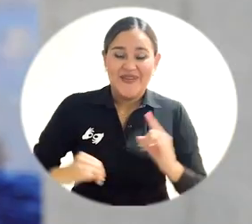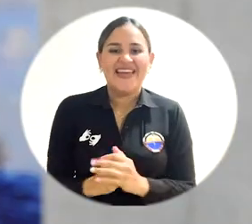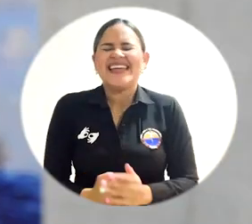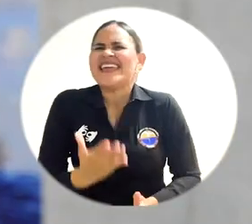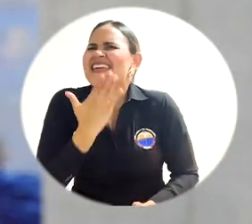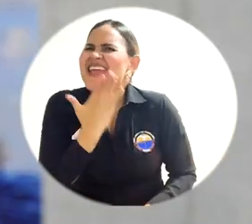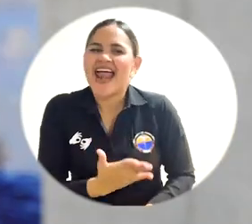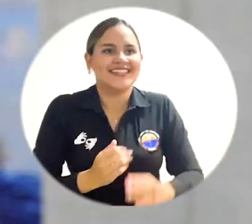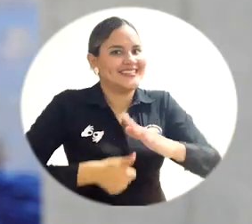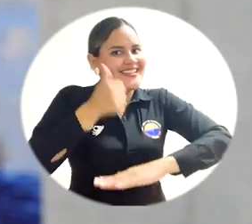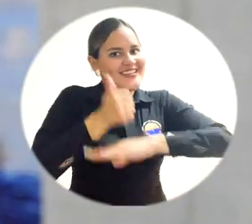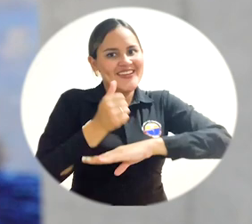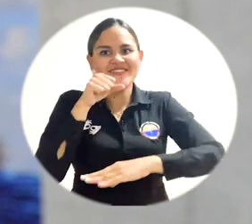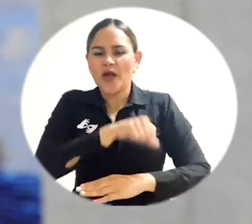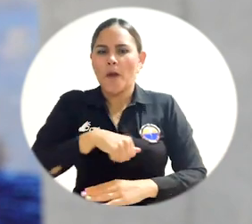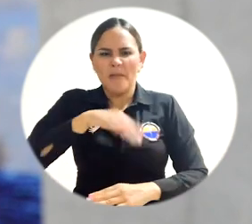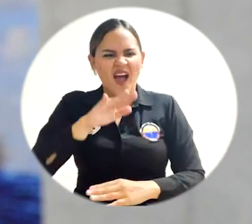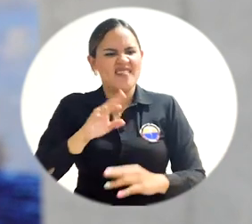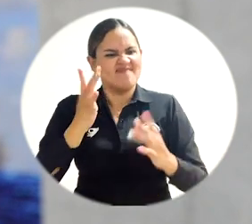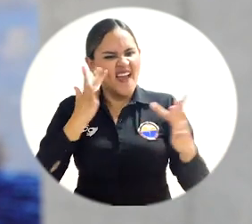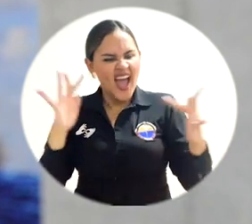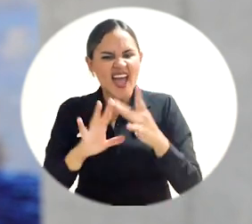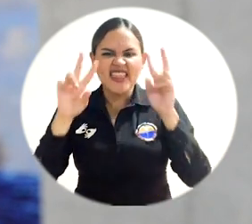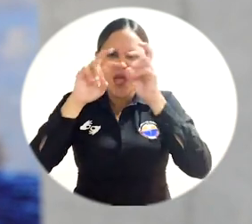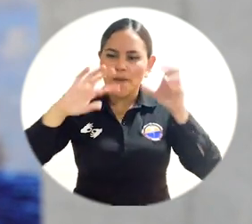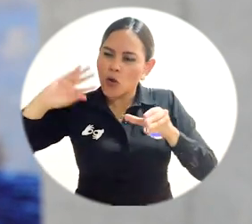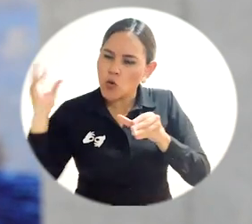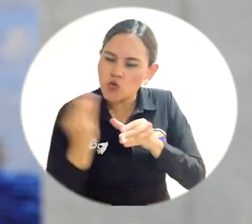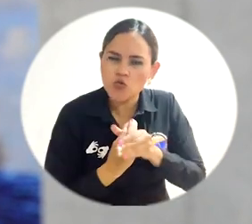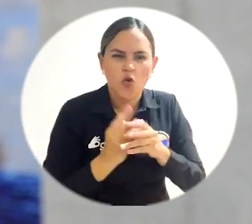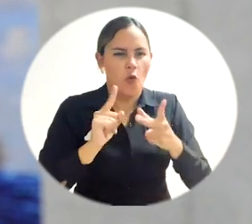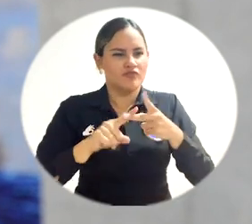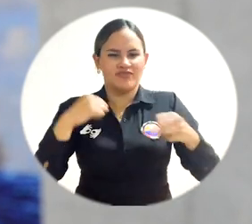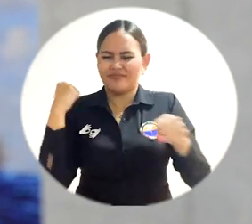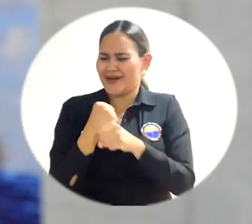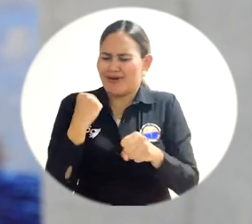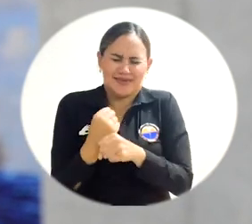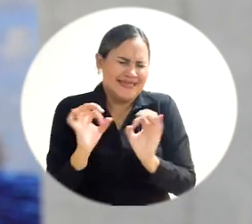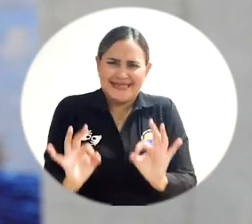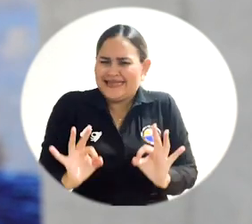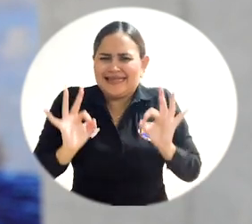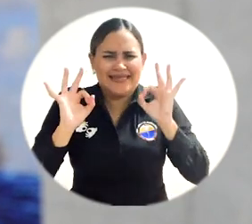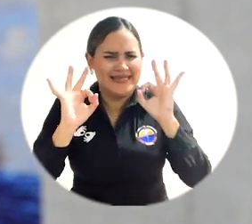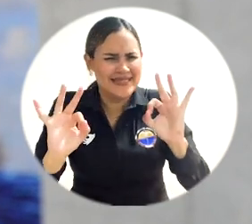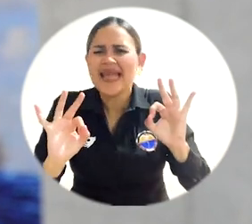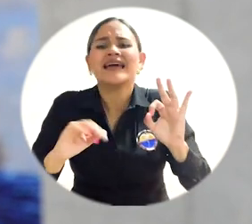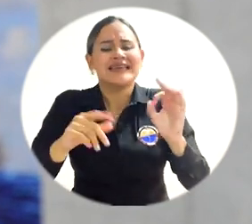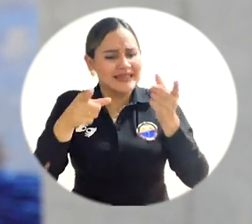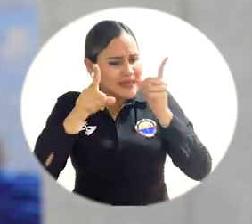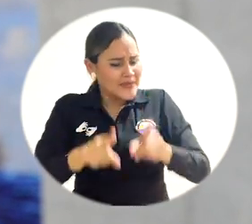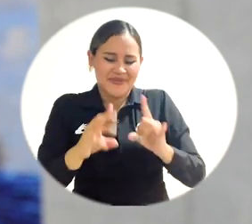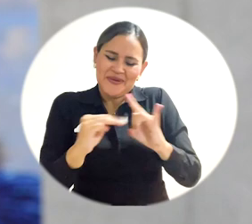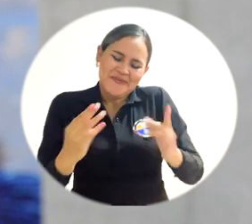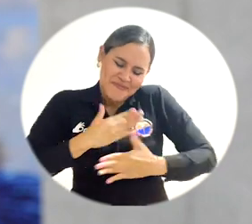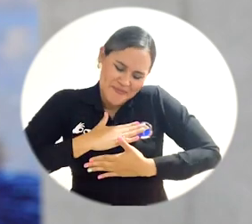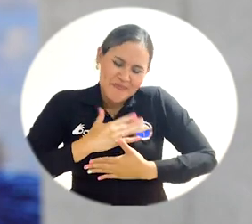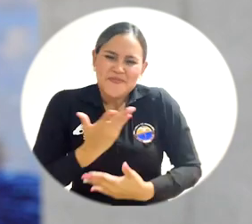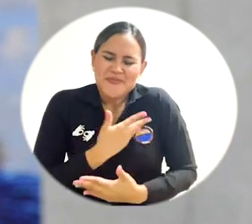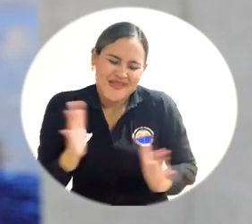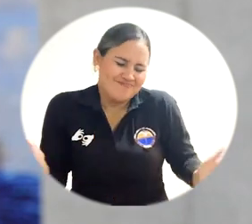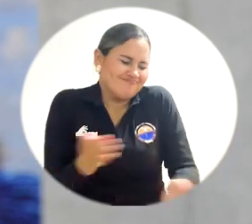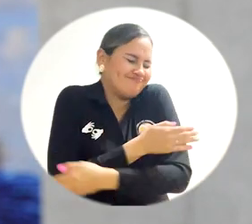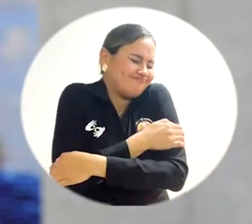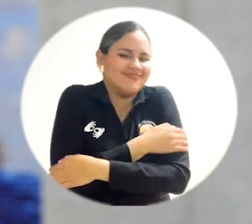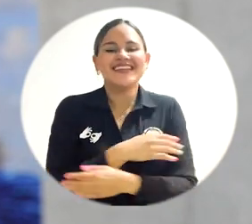bastante, muchísimo al rector Pablo Vera Salazar por su inclusión, por su trabajo excelente. A la